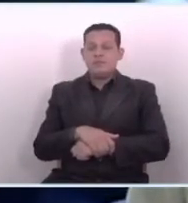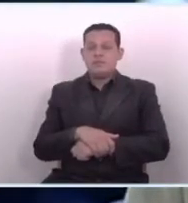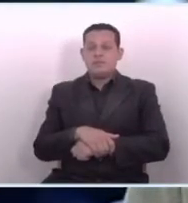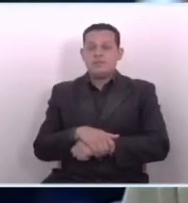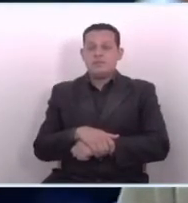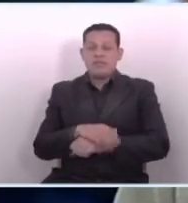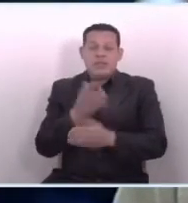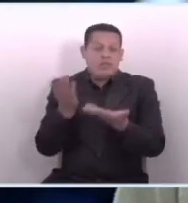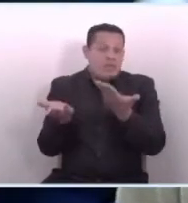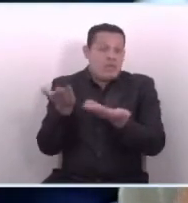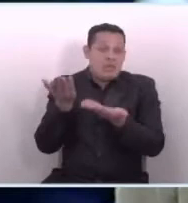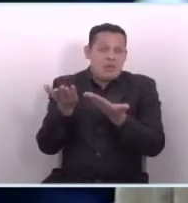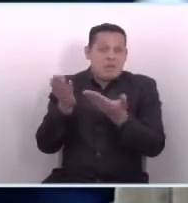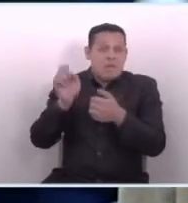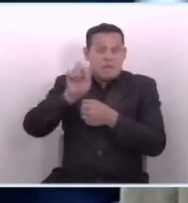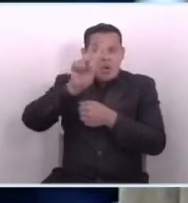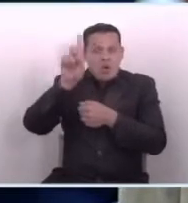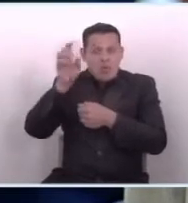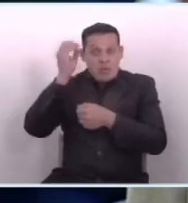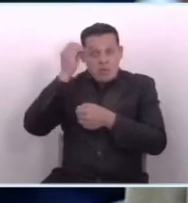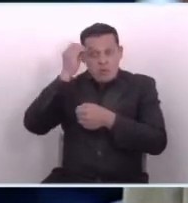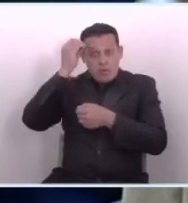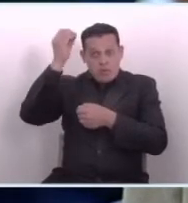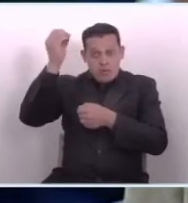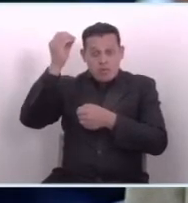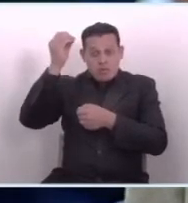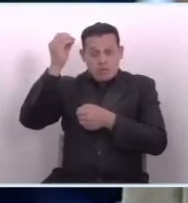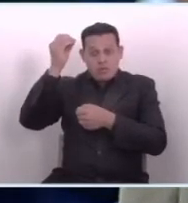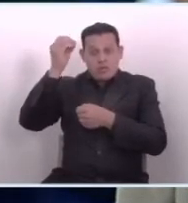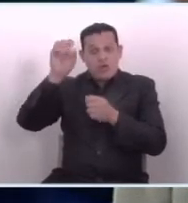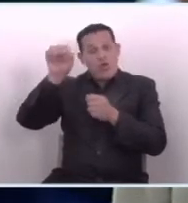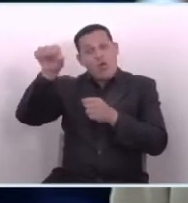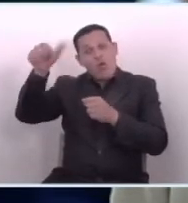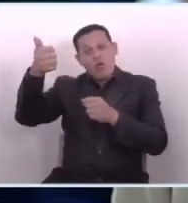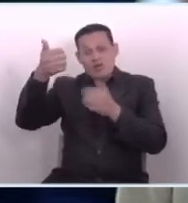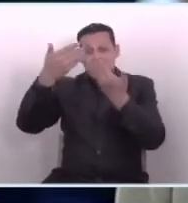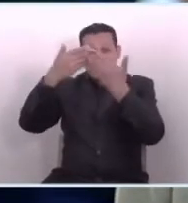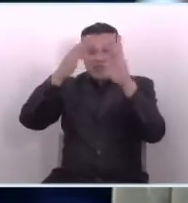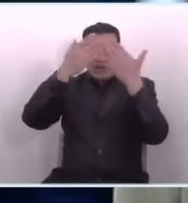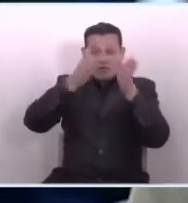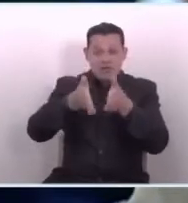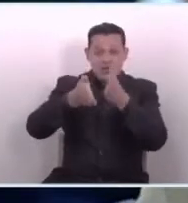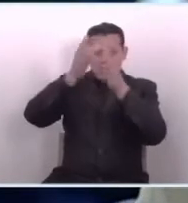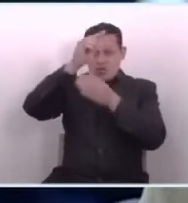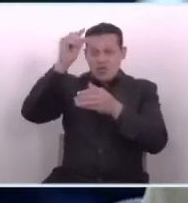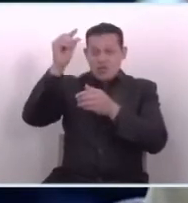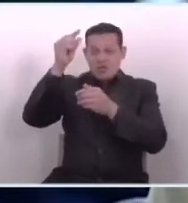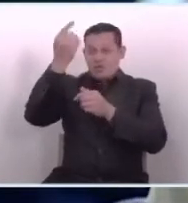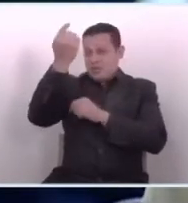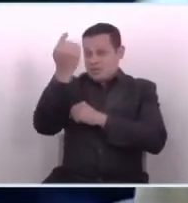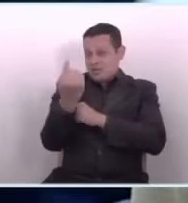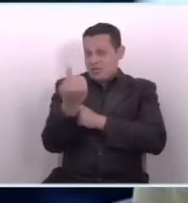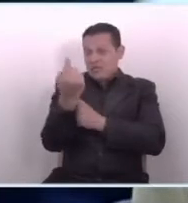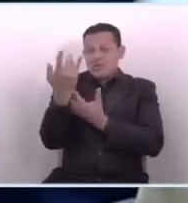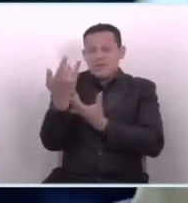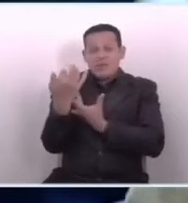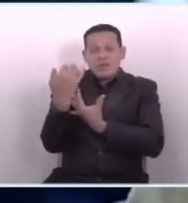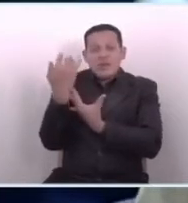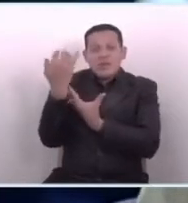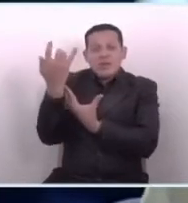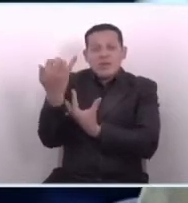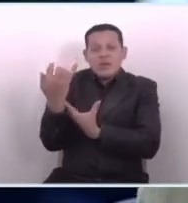Seguramente, si hubieran consultado la opinión de la academia, de otras instituciones, de estas personas que están a la espera,